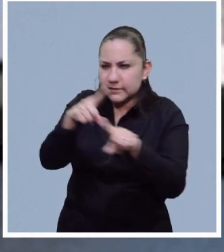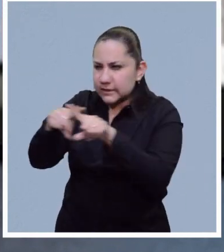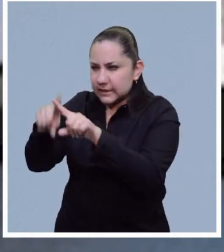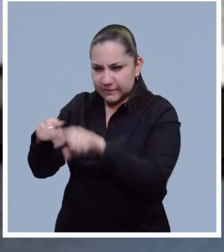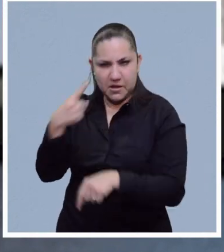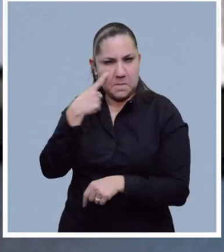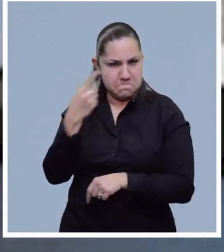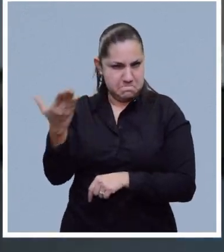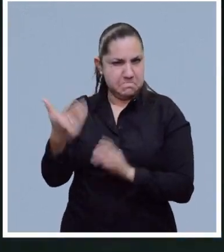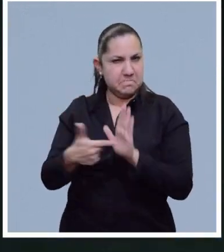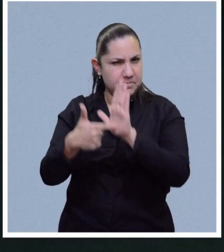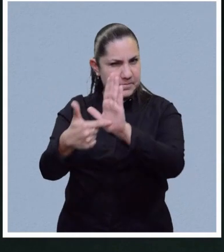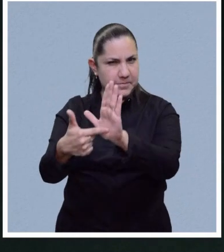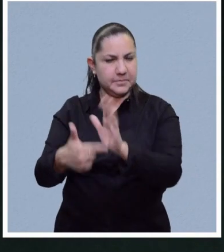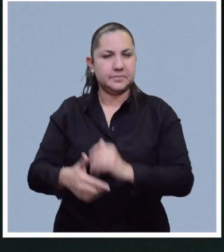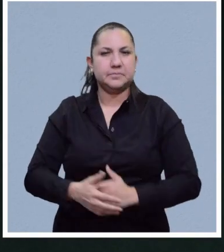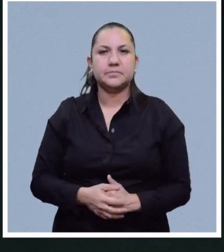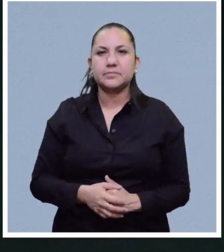Bricel.